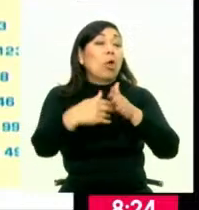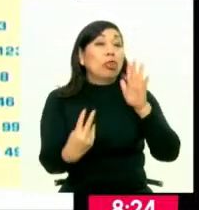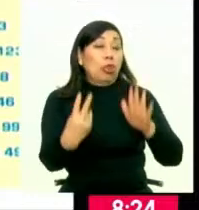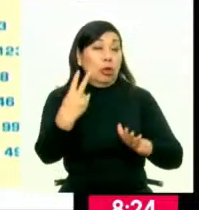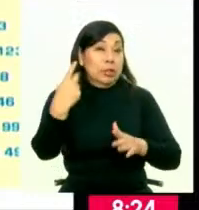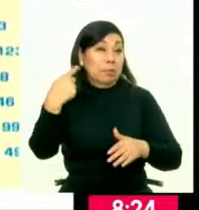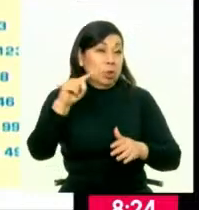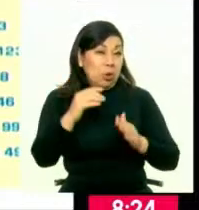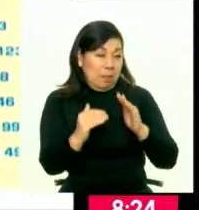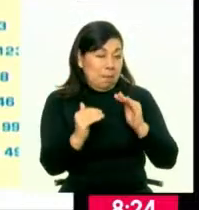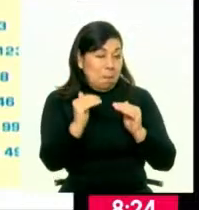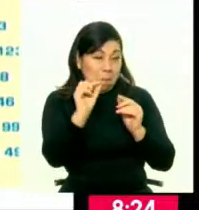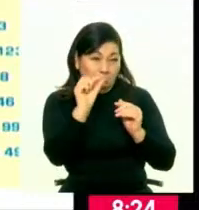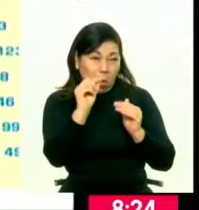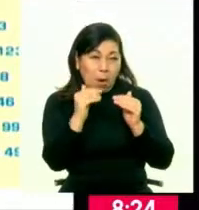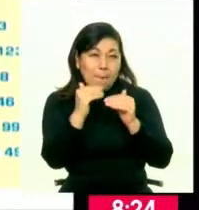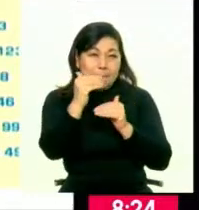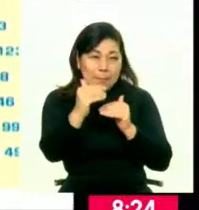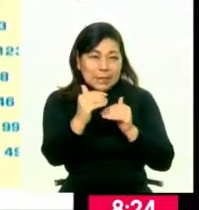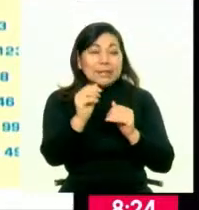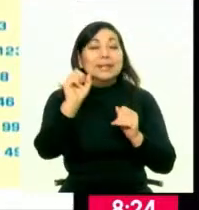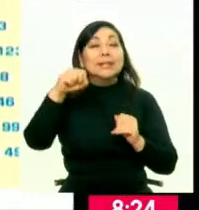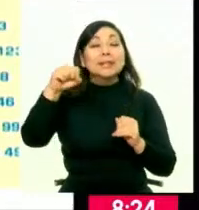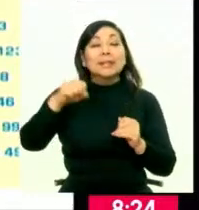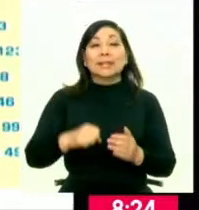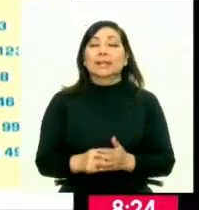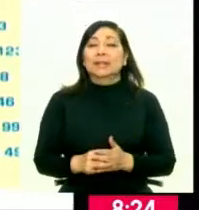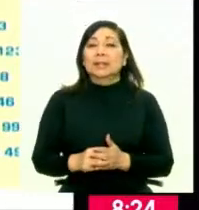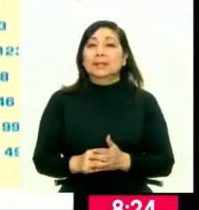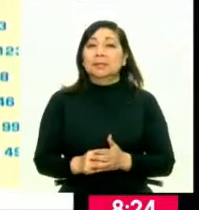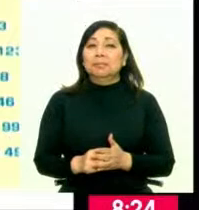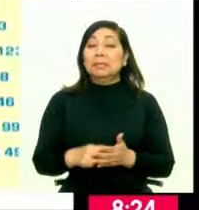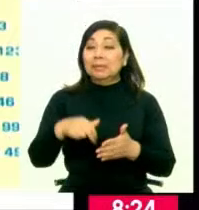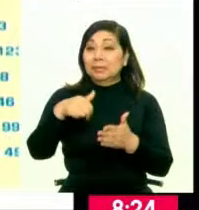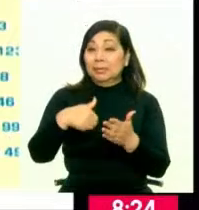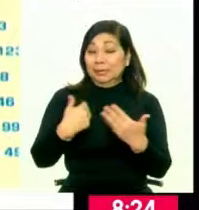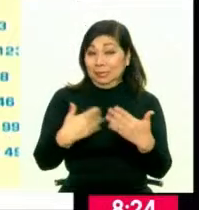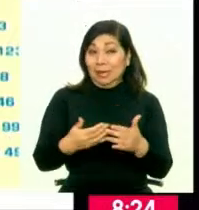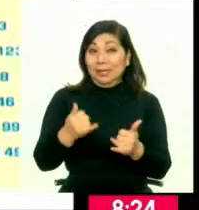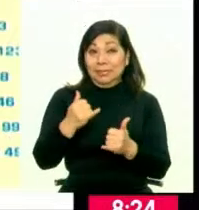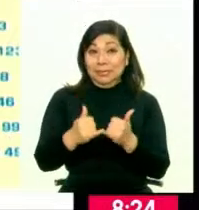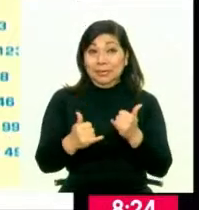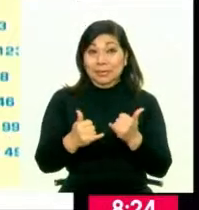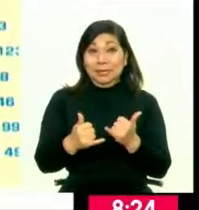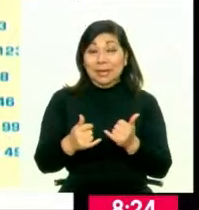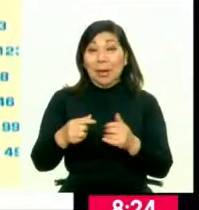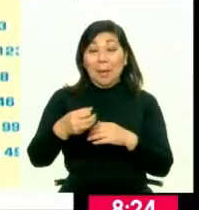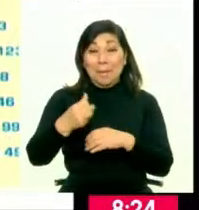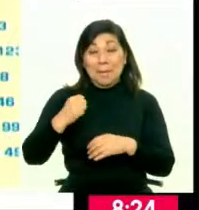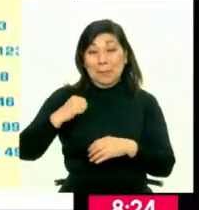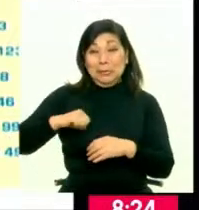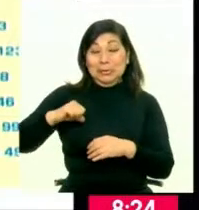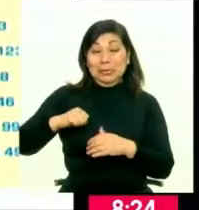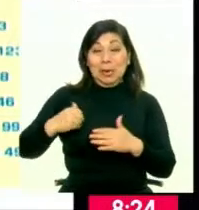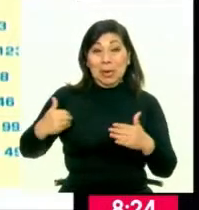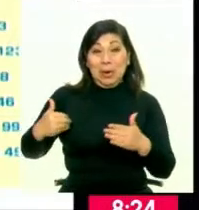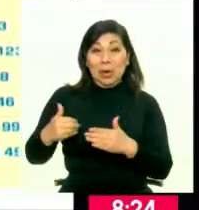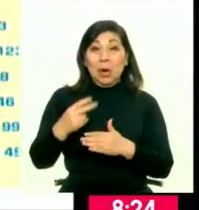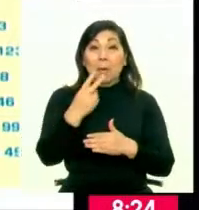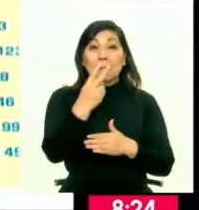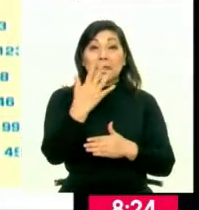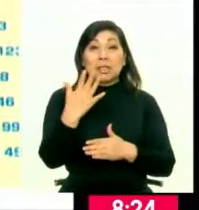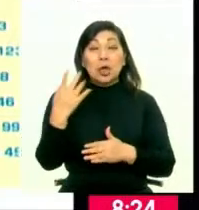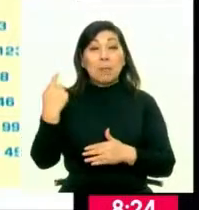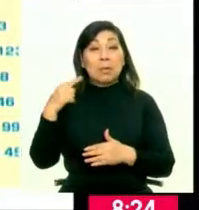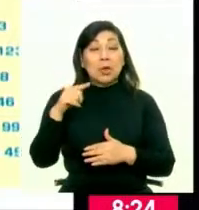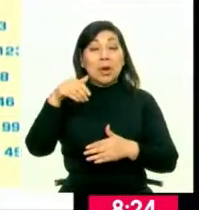millones y un poquito más. Exactamente. Nosotros tenemos un padrón electoral ya cerrado para estas elecciones regionales y municipales con 25